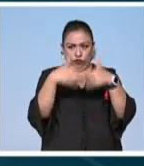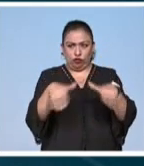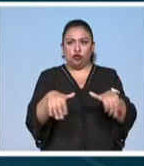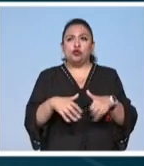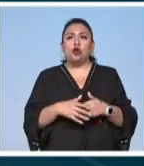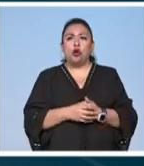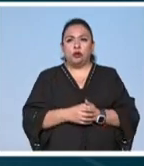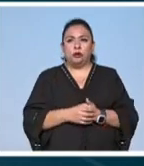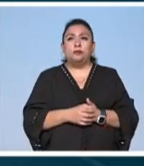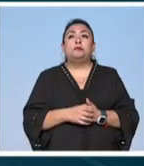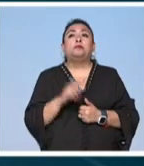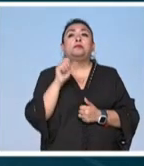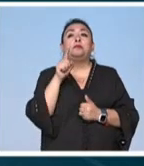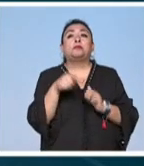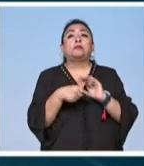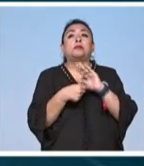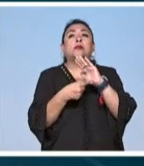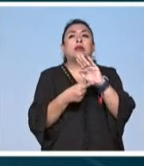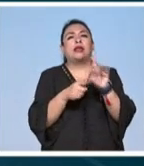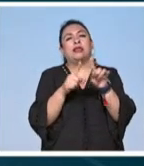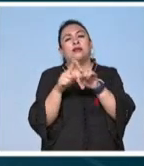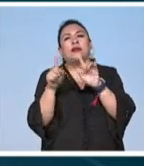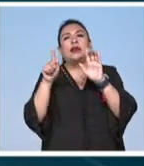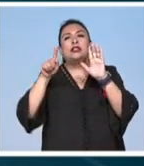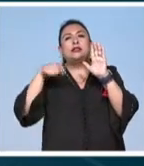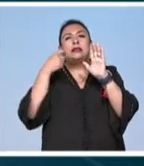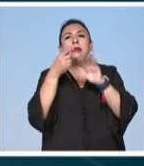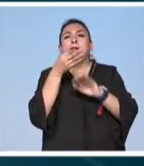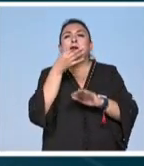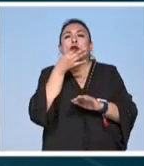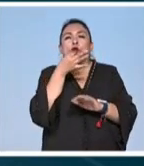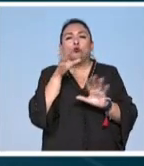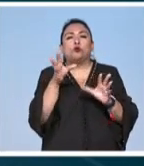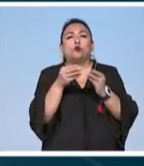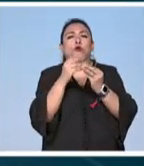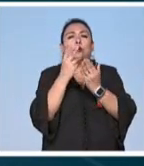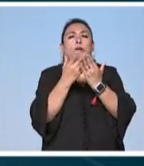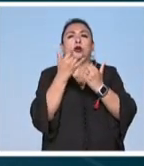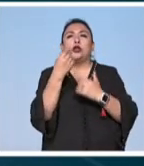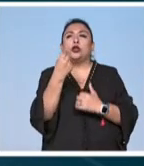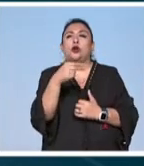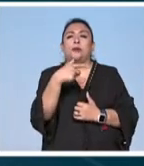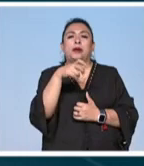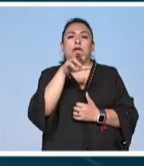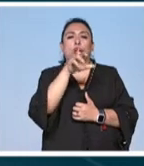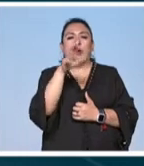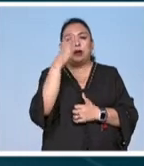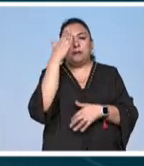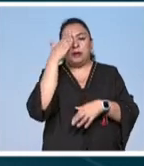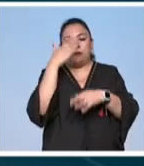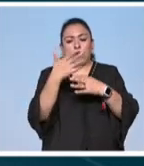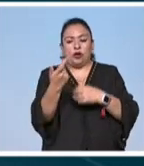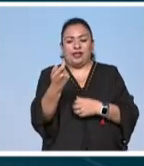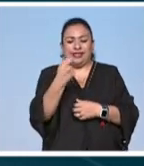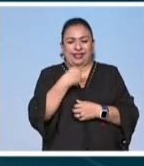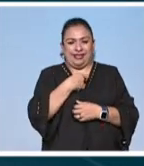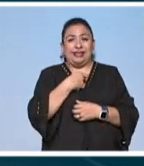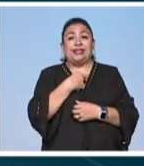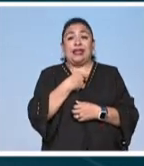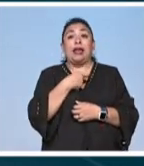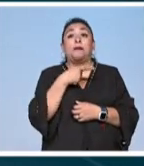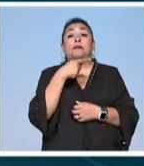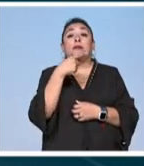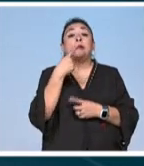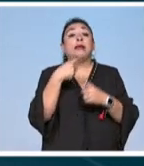también presentarán una serie de cine minutos realizados como parte de un proyecto llamado queer memoria identidad y disidencia